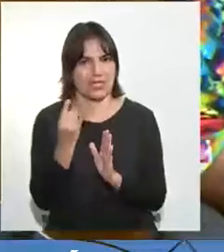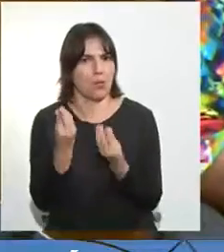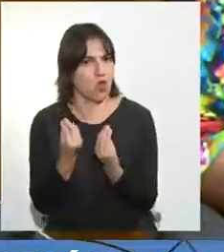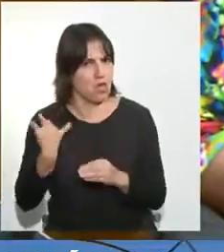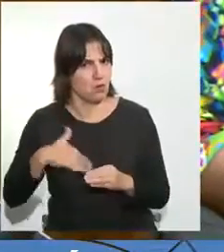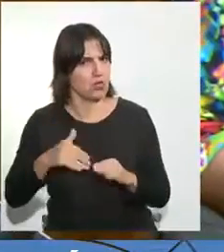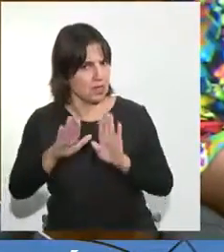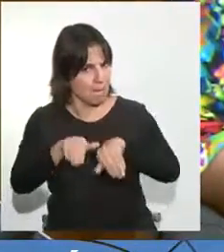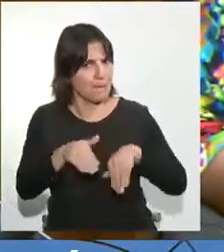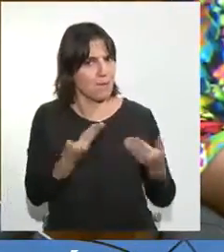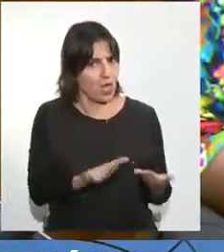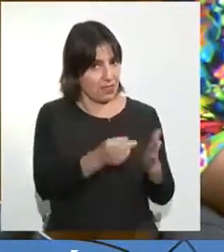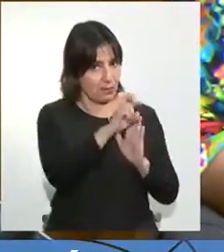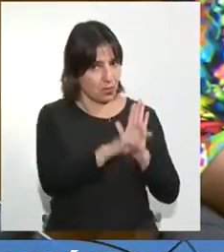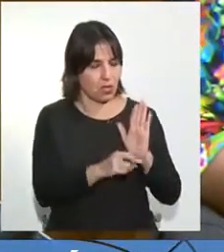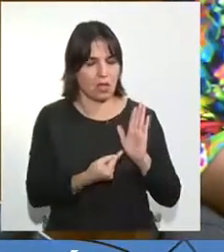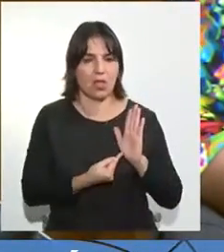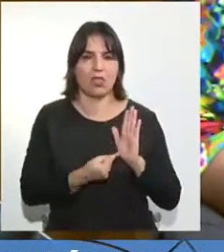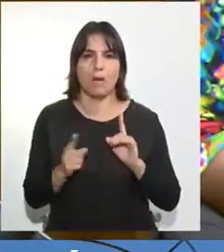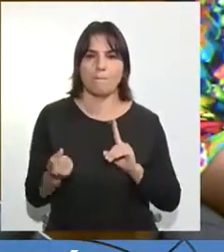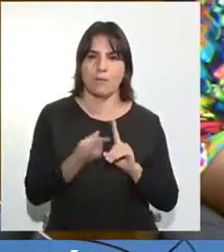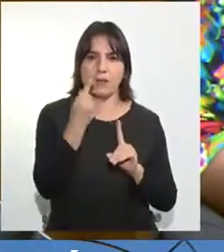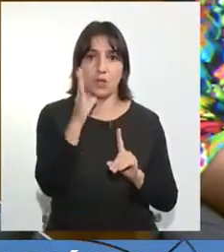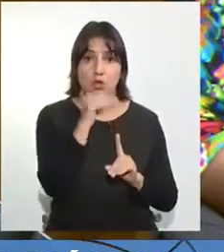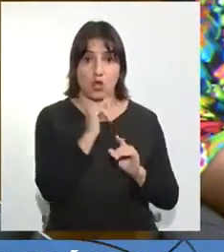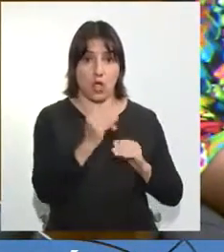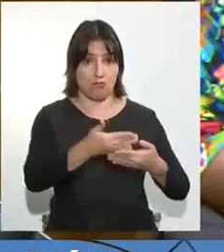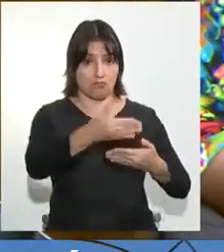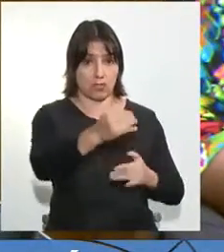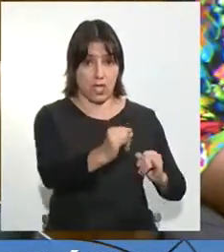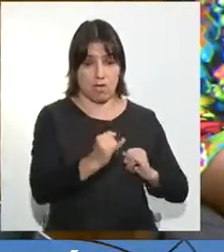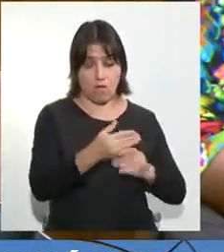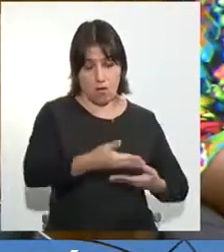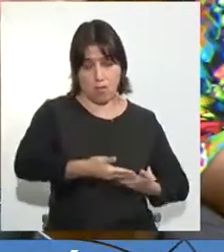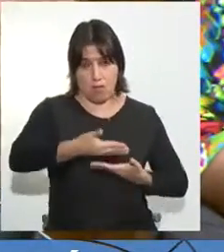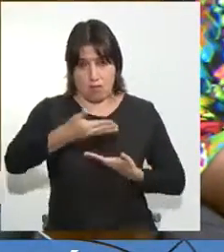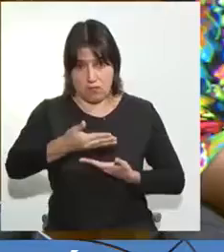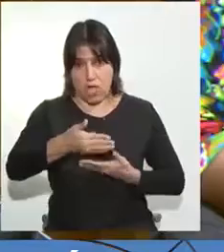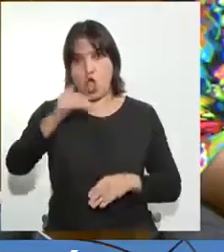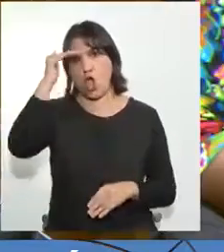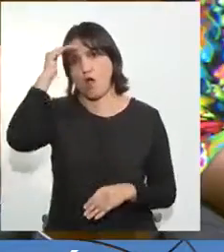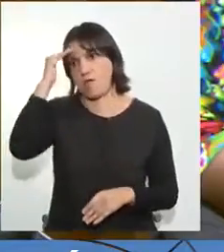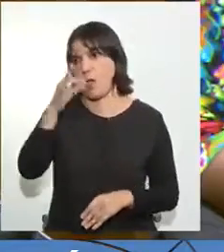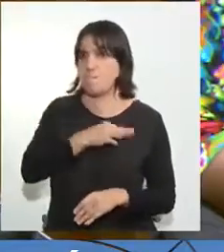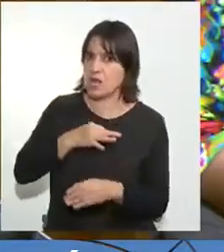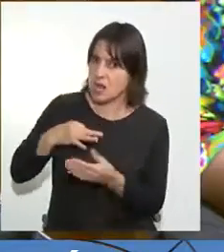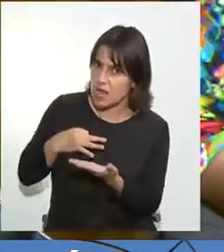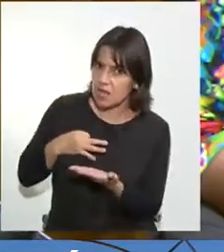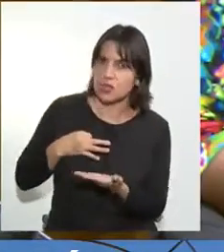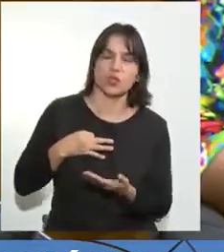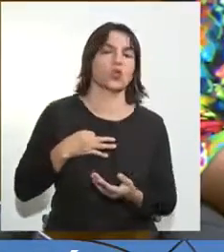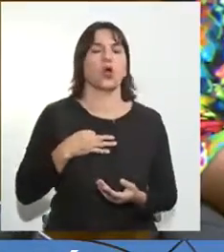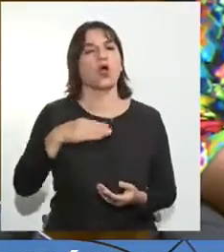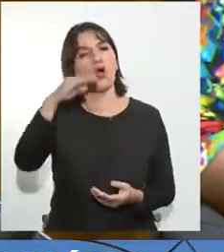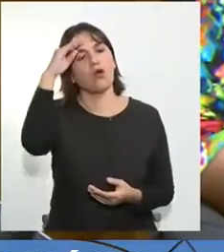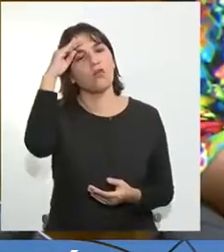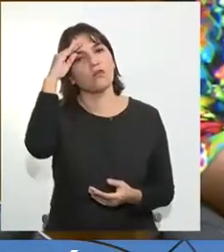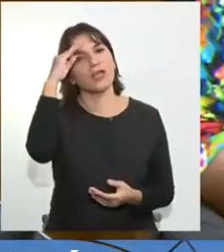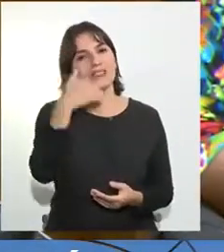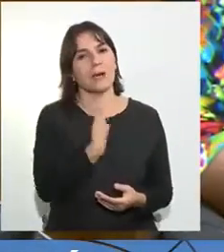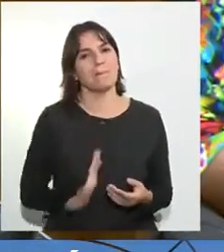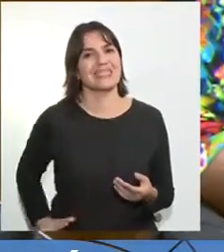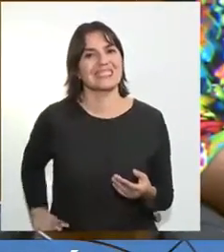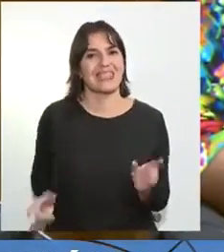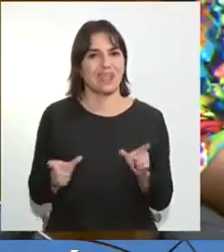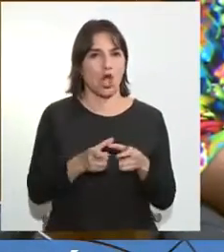En primer lugar, quiero señalar que no tenemos informe, vamos a hacer confianza del ministro, vamos a hacer confianza del presidente de la Comisión de